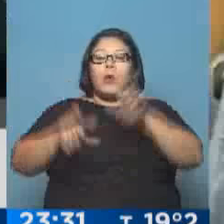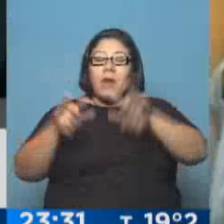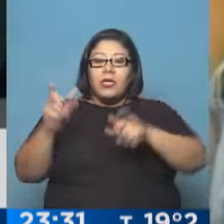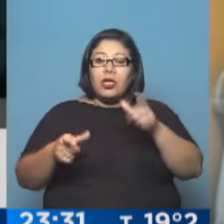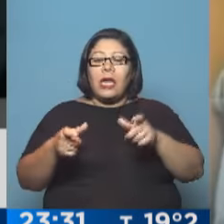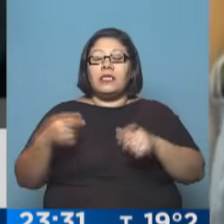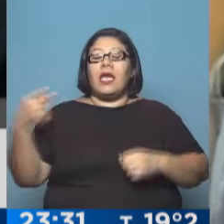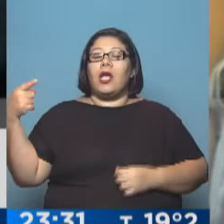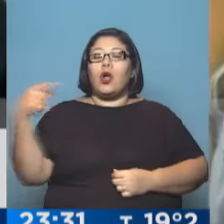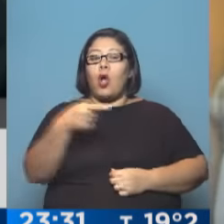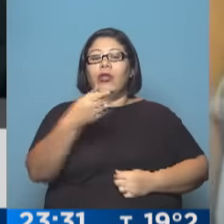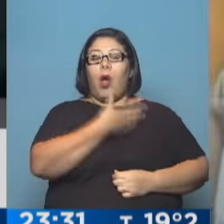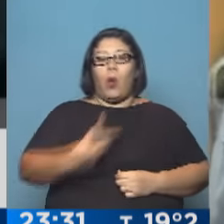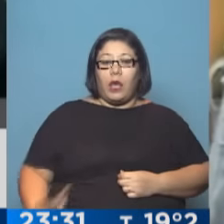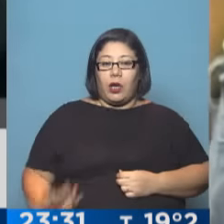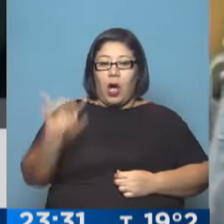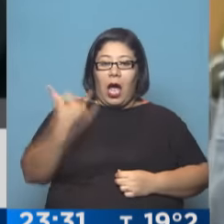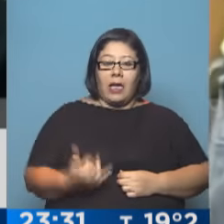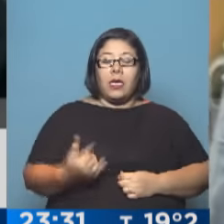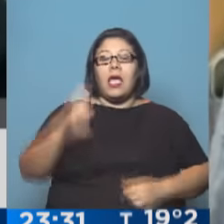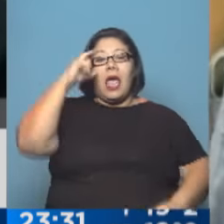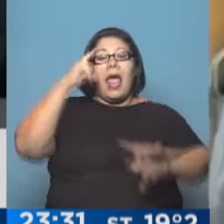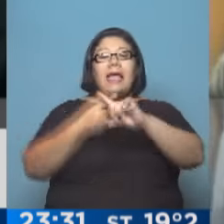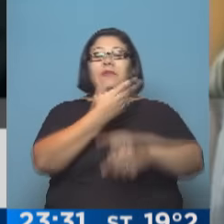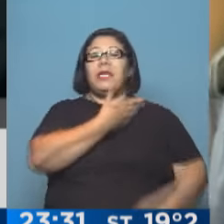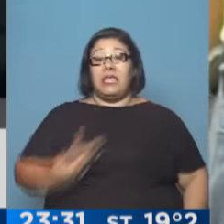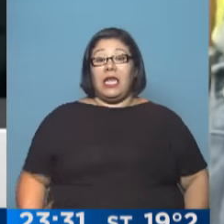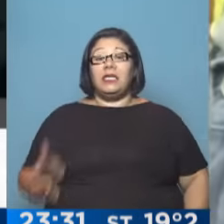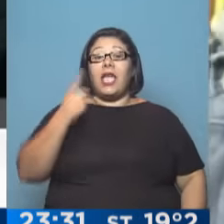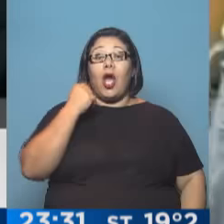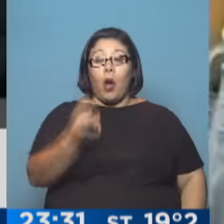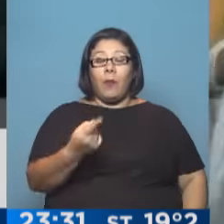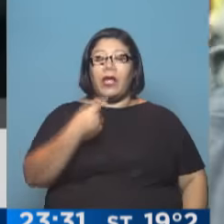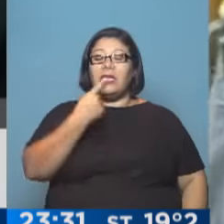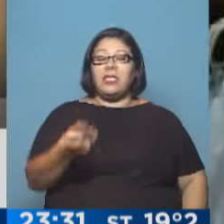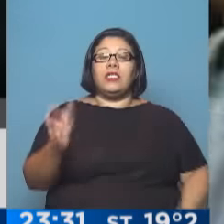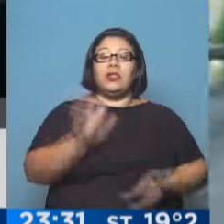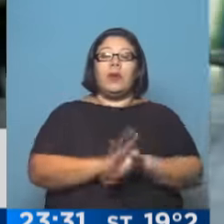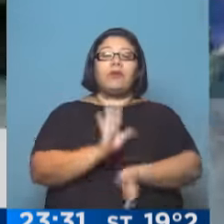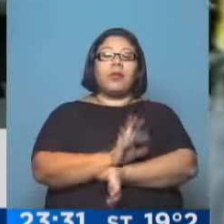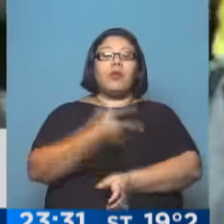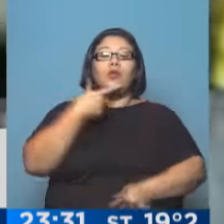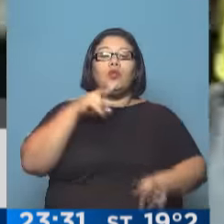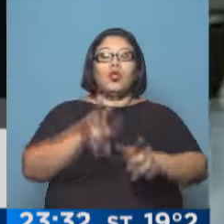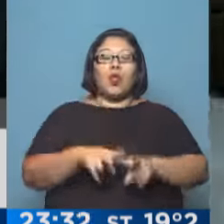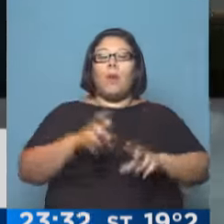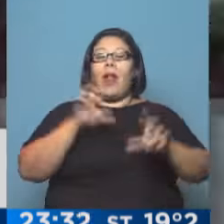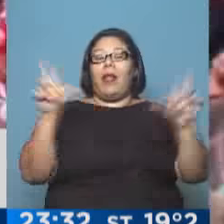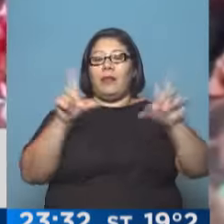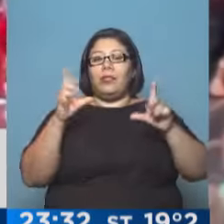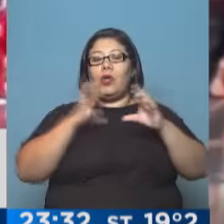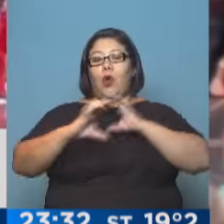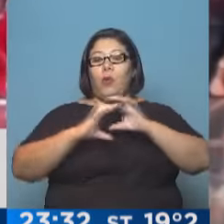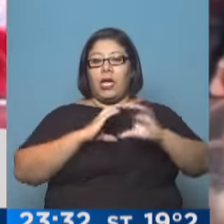ex presidente, visiblemente molesto, dijo que la operación de la policía en su contra solo busca ofrecer un espectáculo a los medios de comunicación